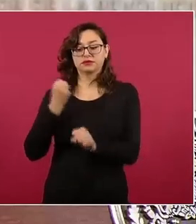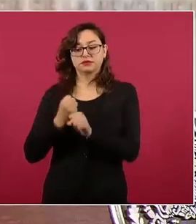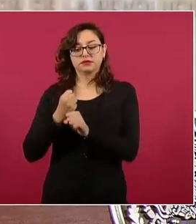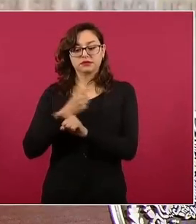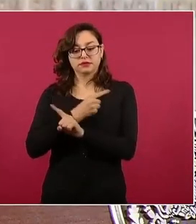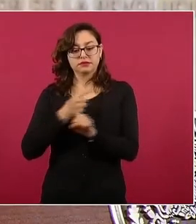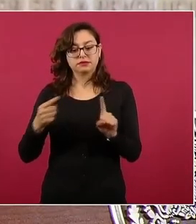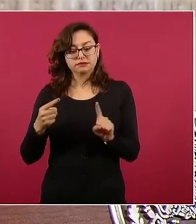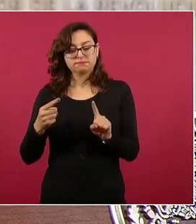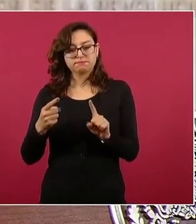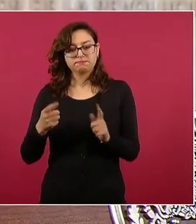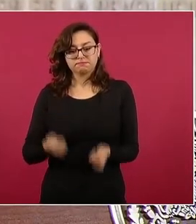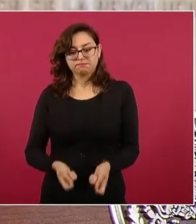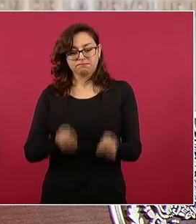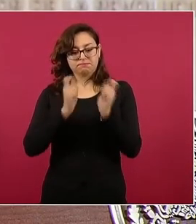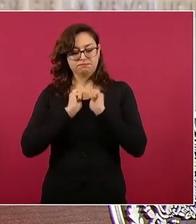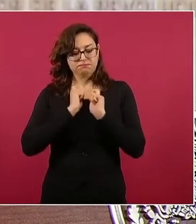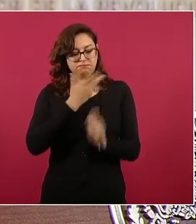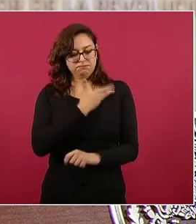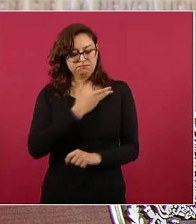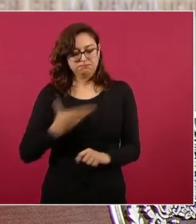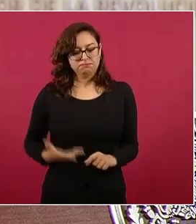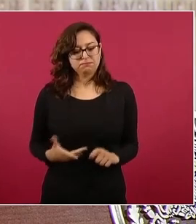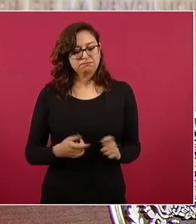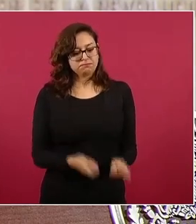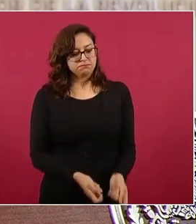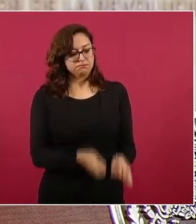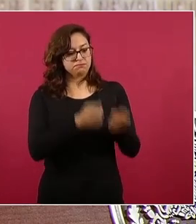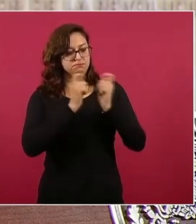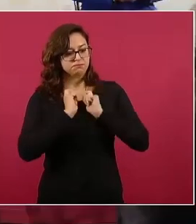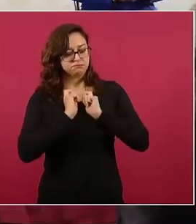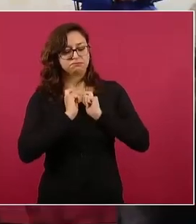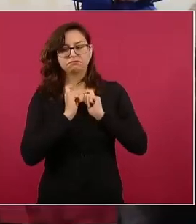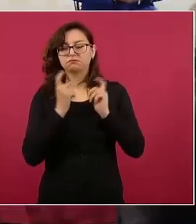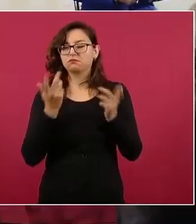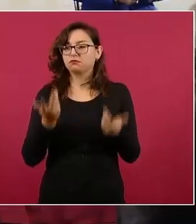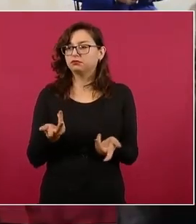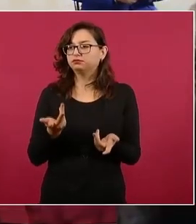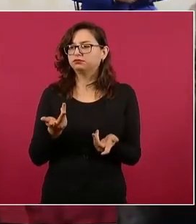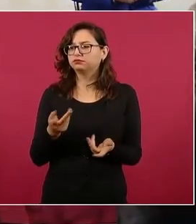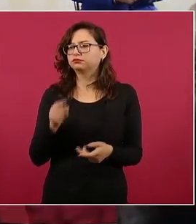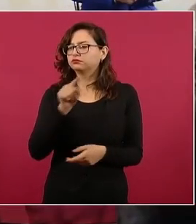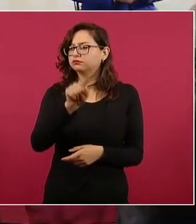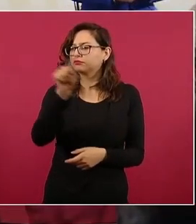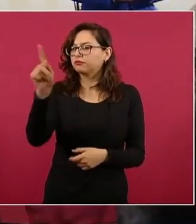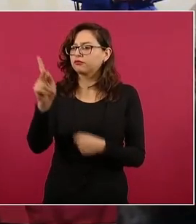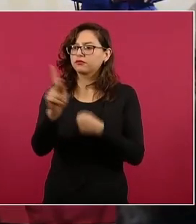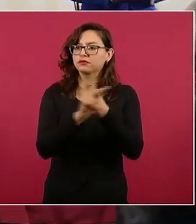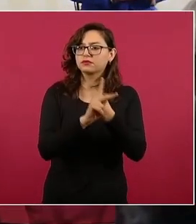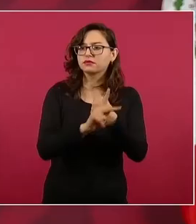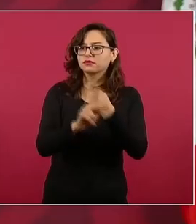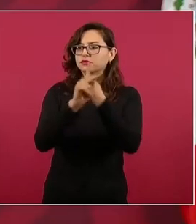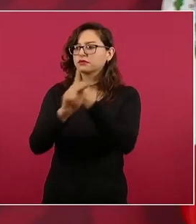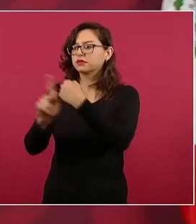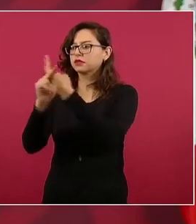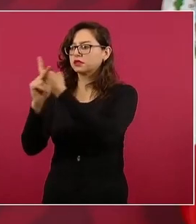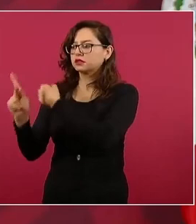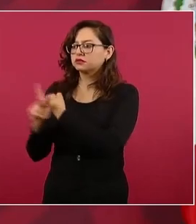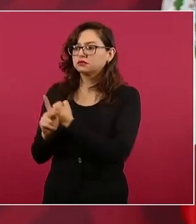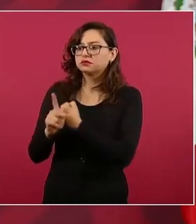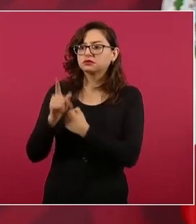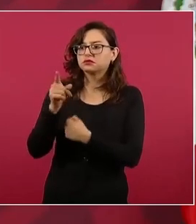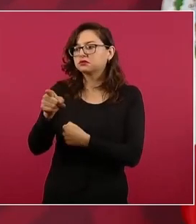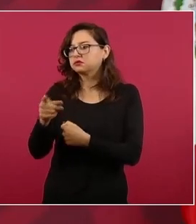que tenían gobiernos progresistas a partir de nuestra